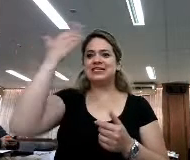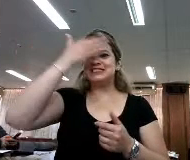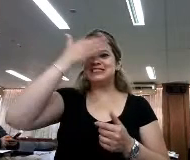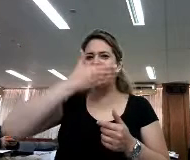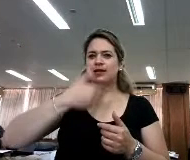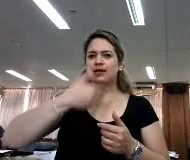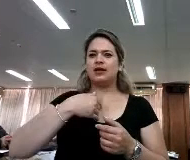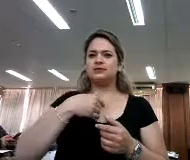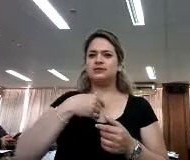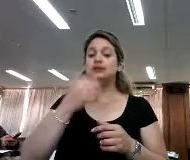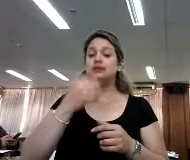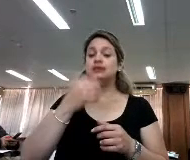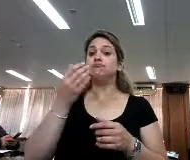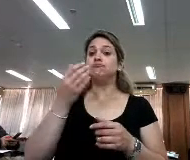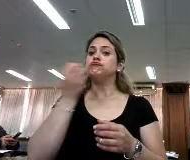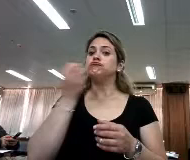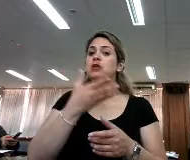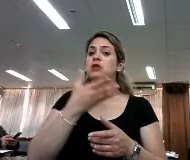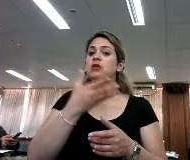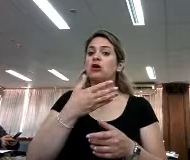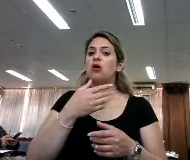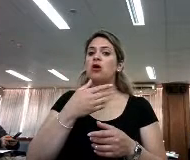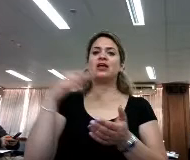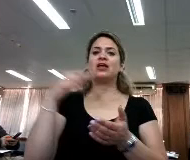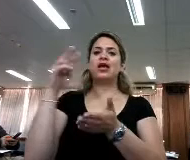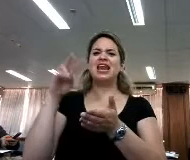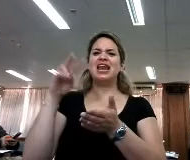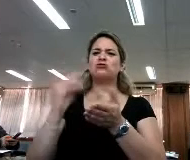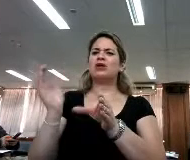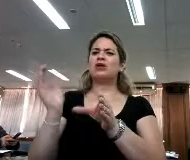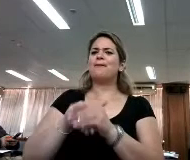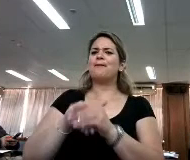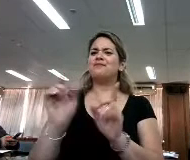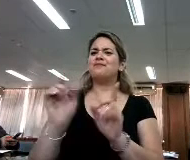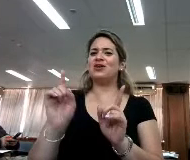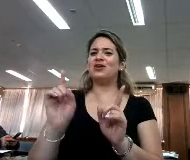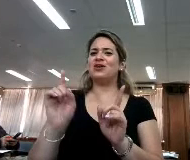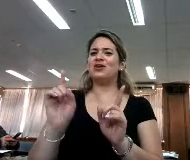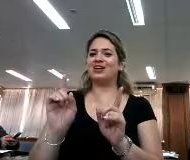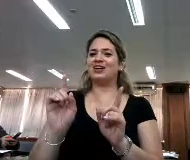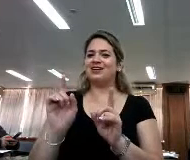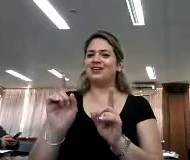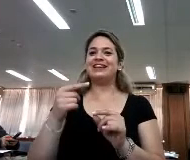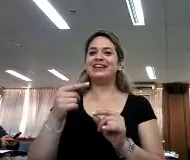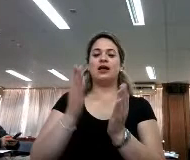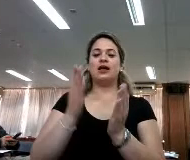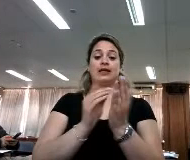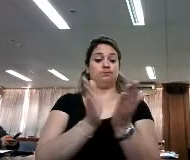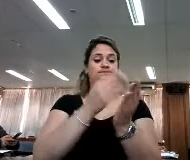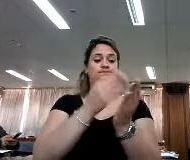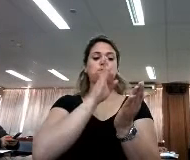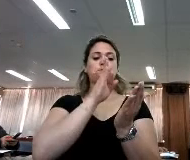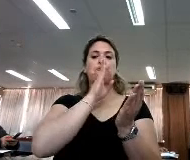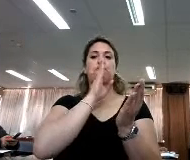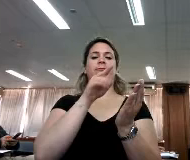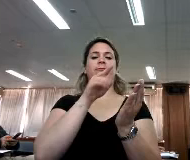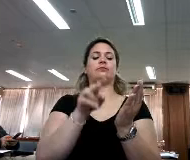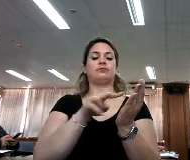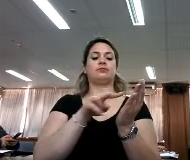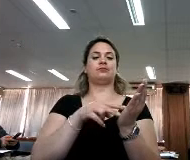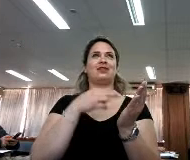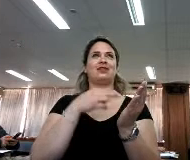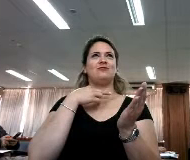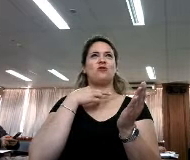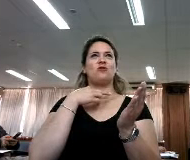voces robotizadas porque no interfieren en sus lecturas. Cuando yo les hablaba de esta lectura interna que hacemos con nosotros, que nosotros ponemos voces y personajes y